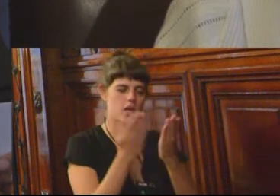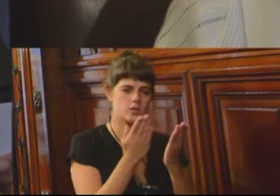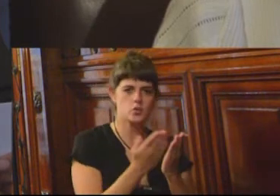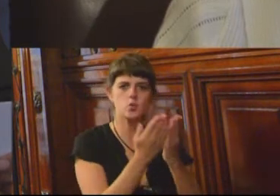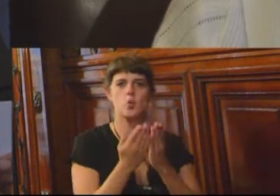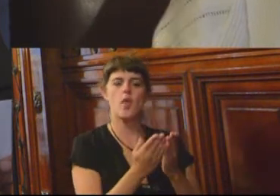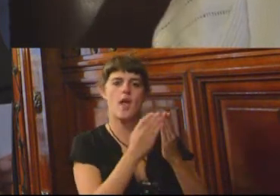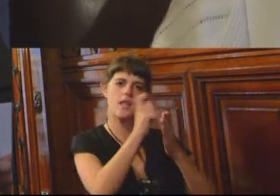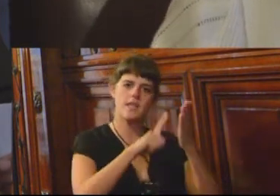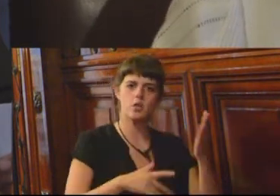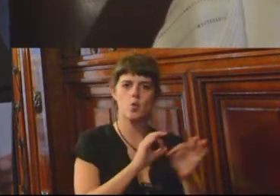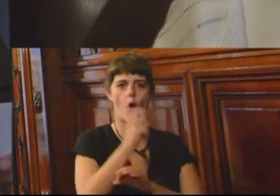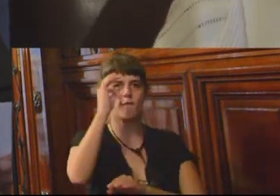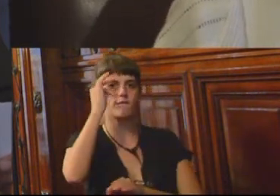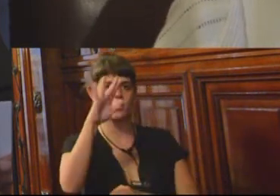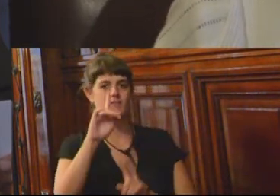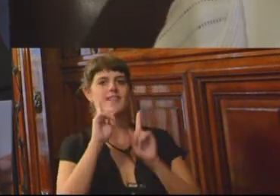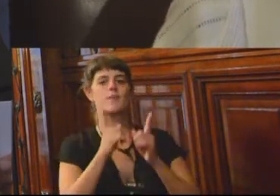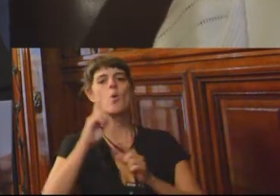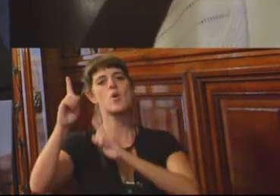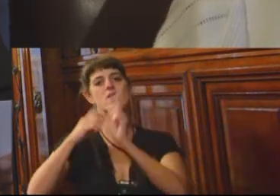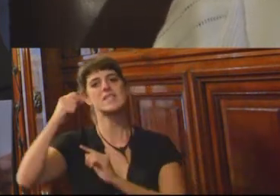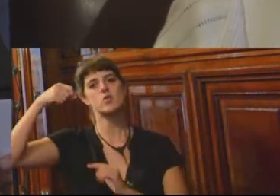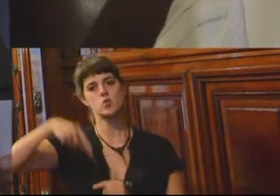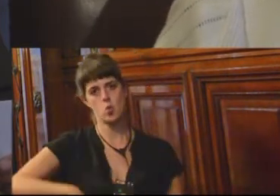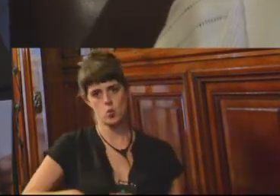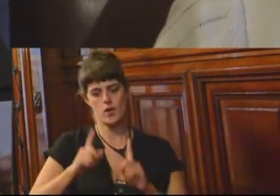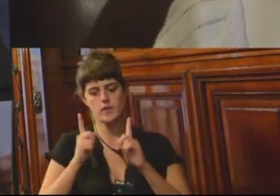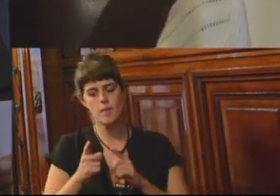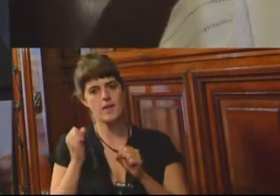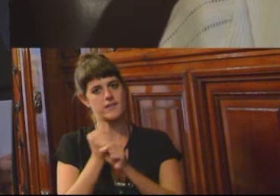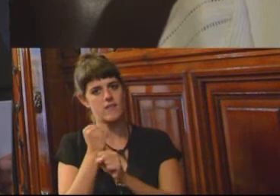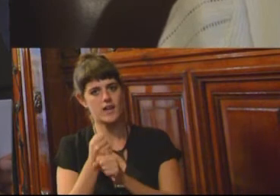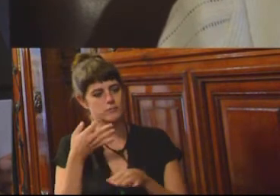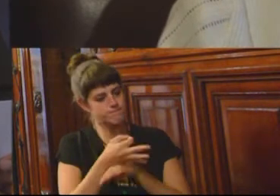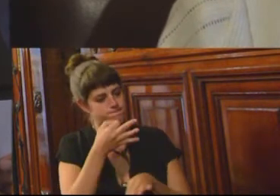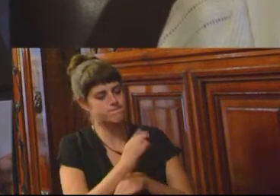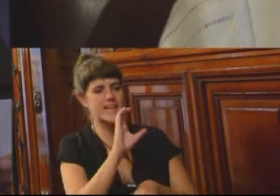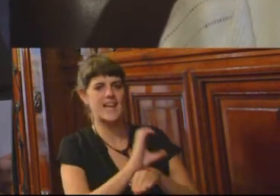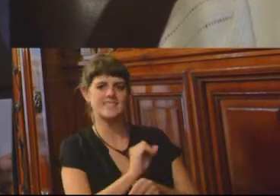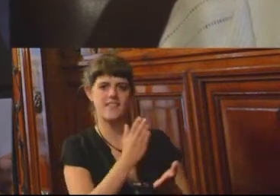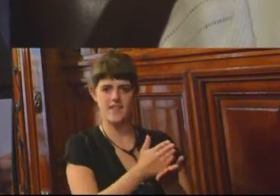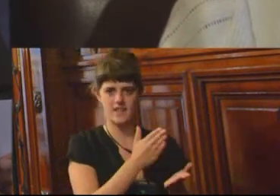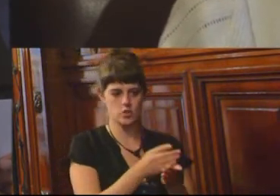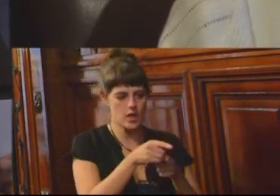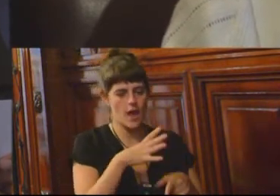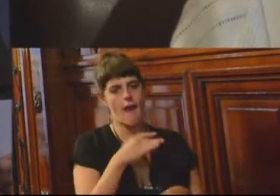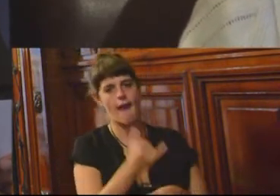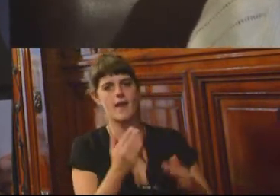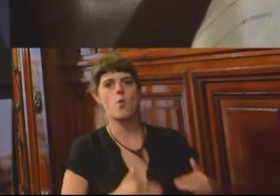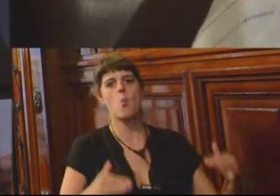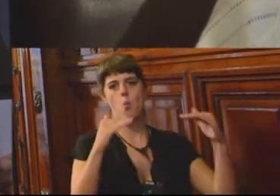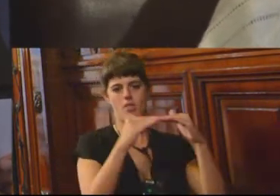y la Universidad del Sur también está trabajando en clases de derecho, donde hay una igualdad entre los estudiantes